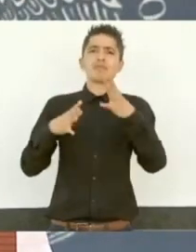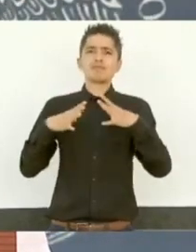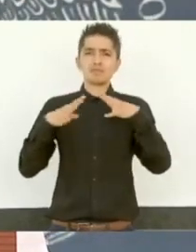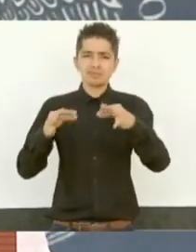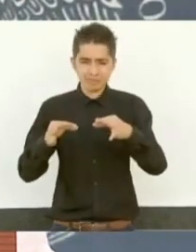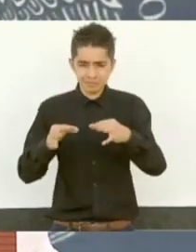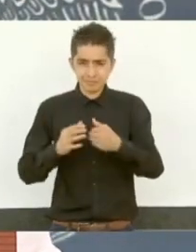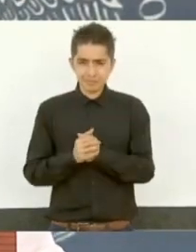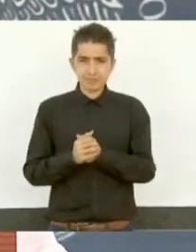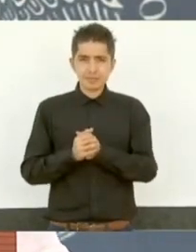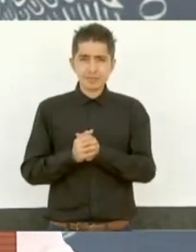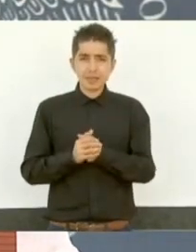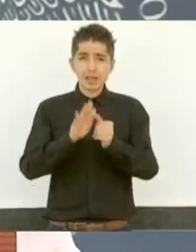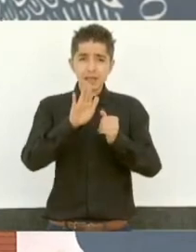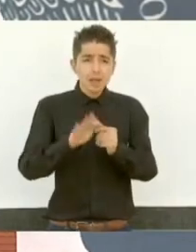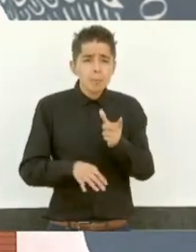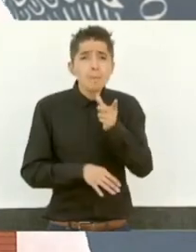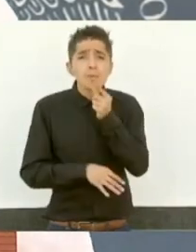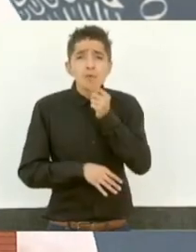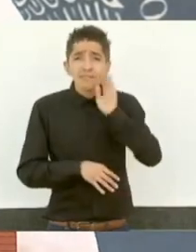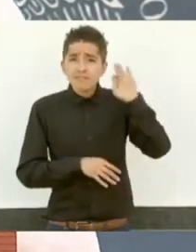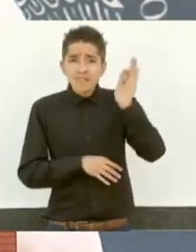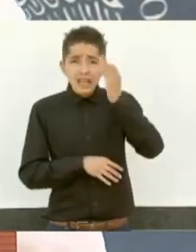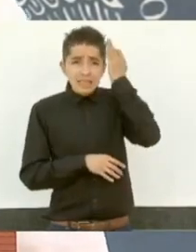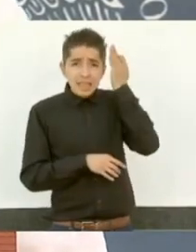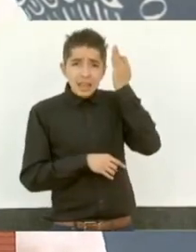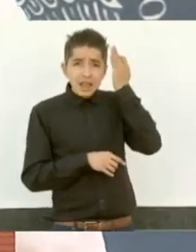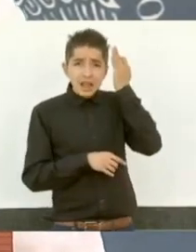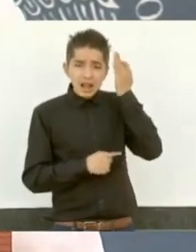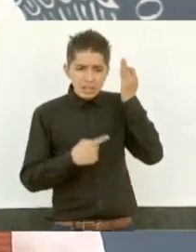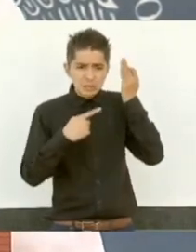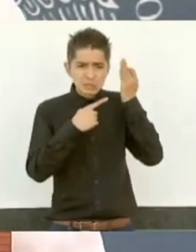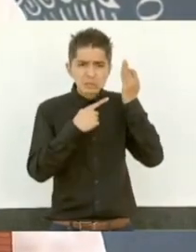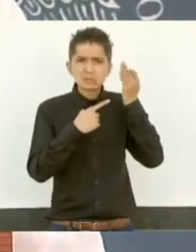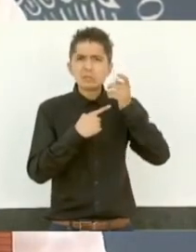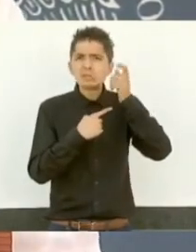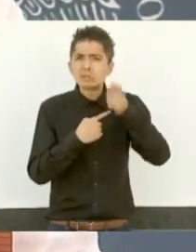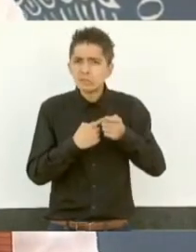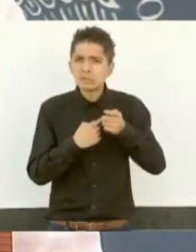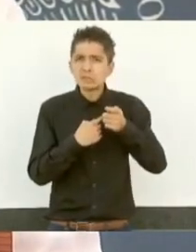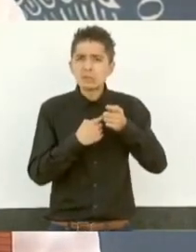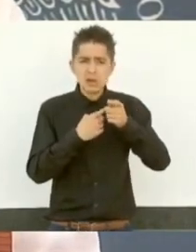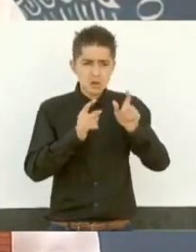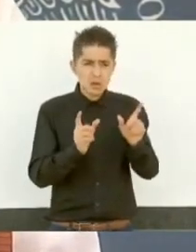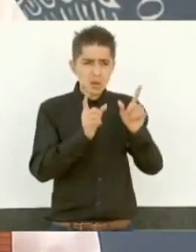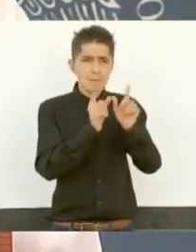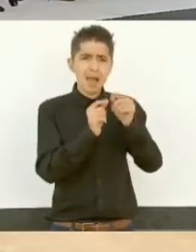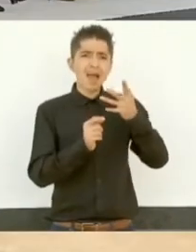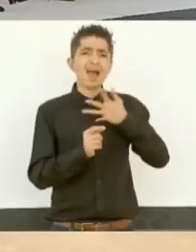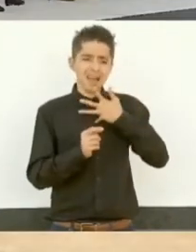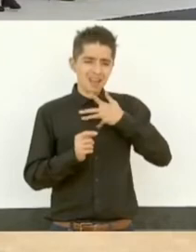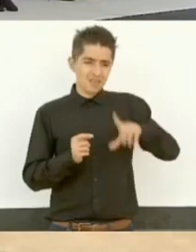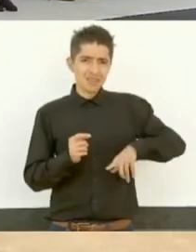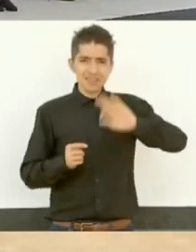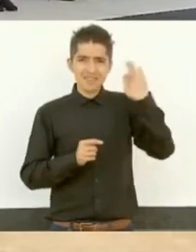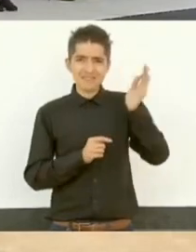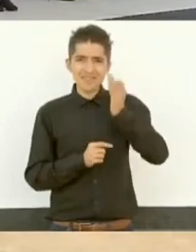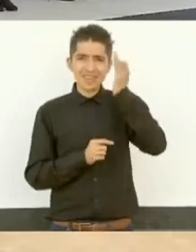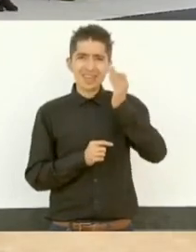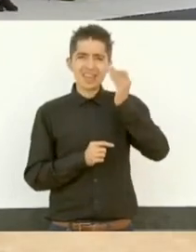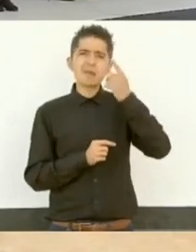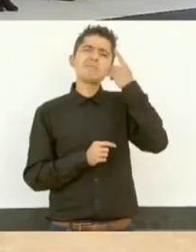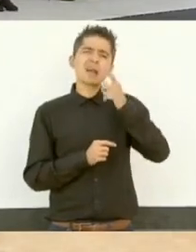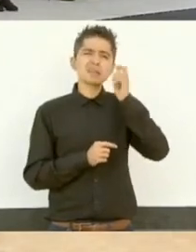La Policía Federal, que era lo único que tenía el Gobierno Federal para